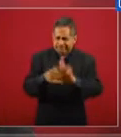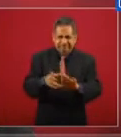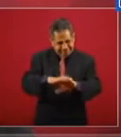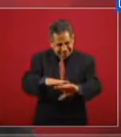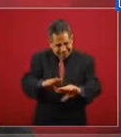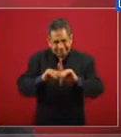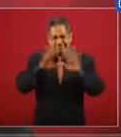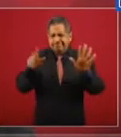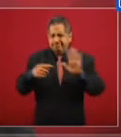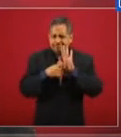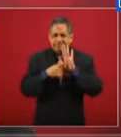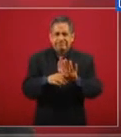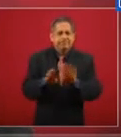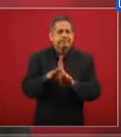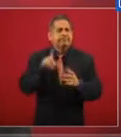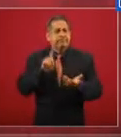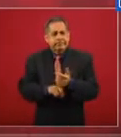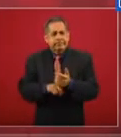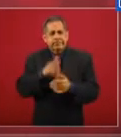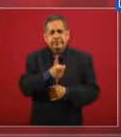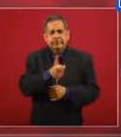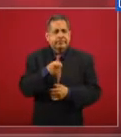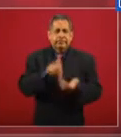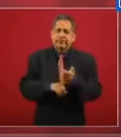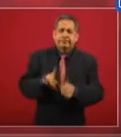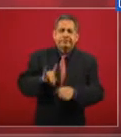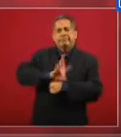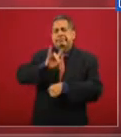de cómo se simulaba